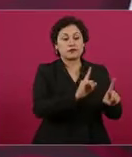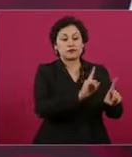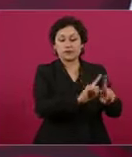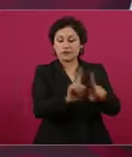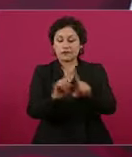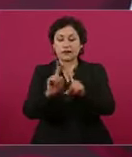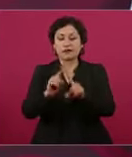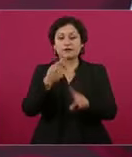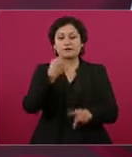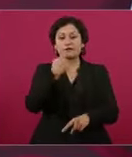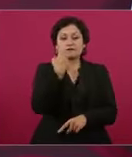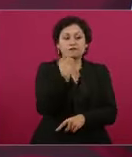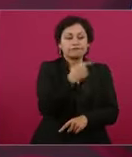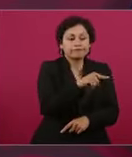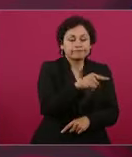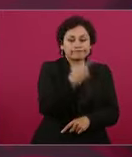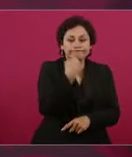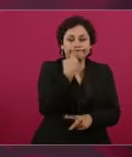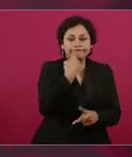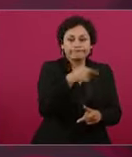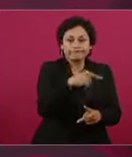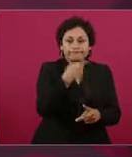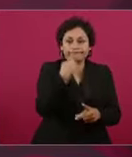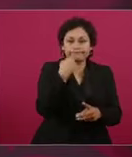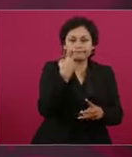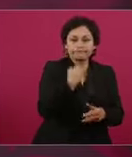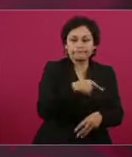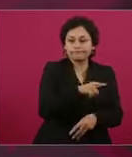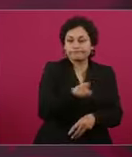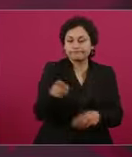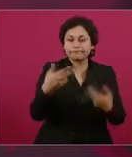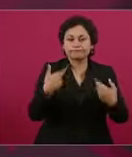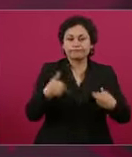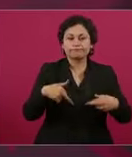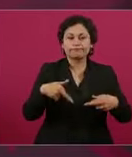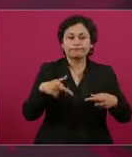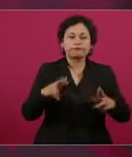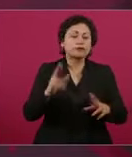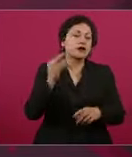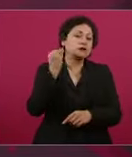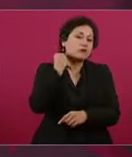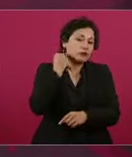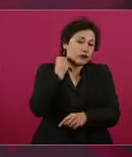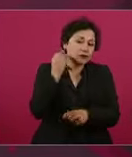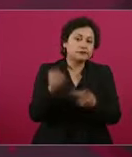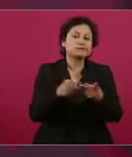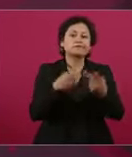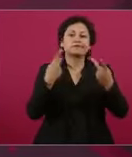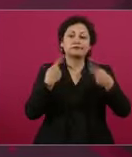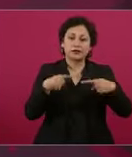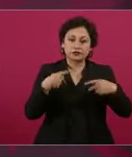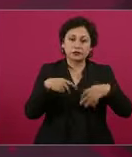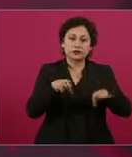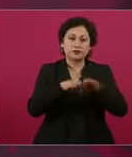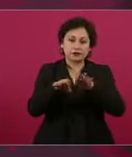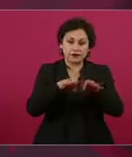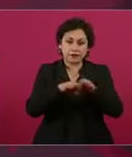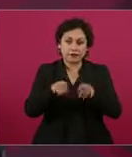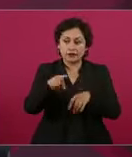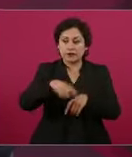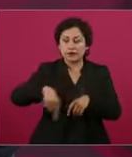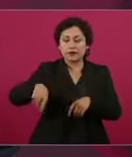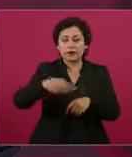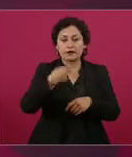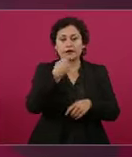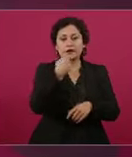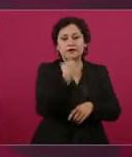abogados y algunos trabajadores en contra de